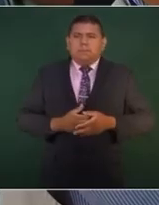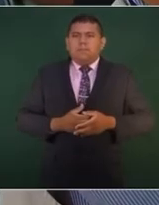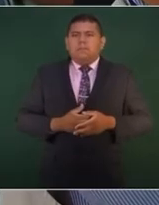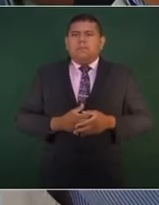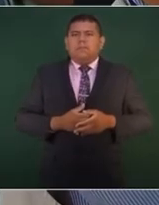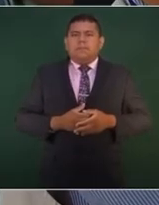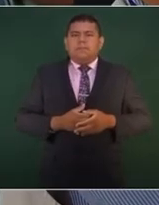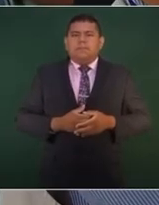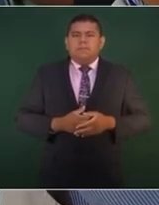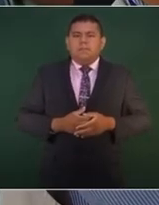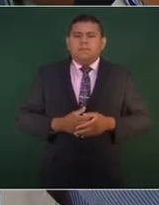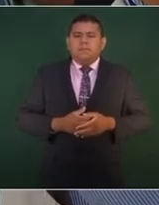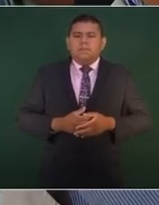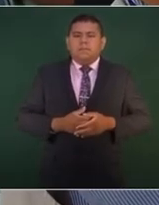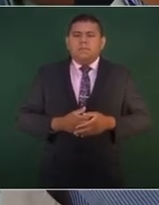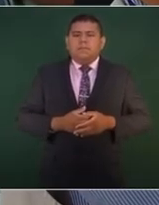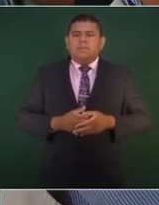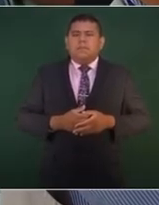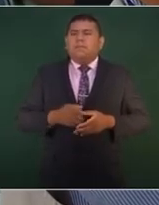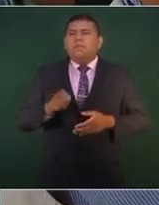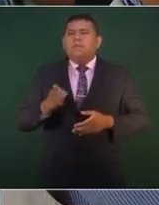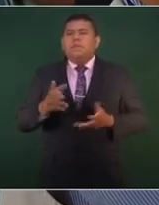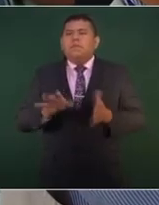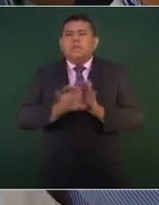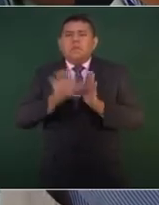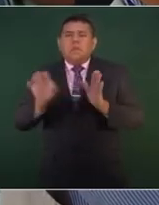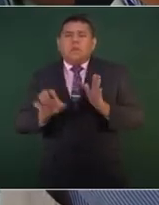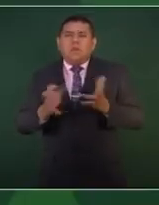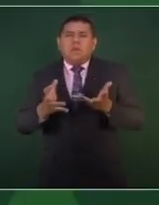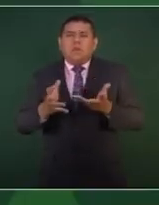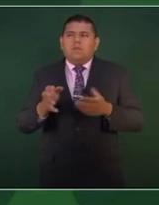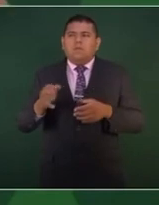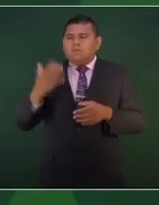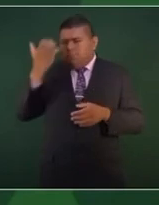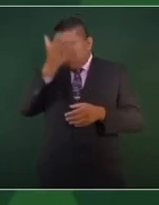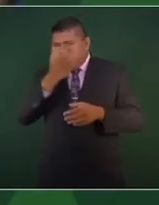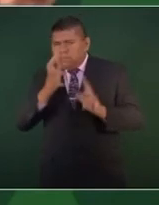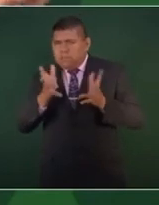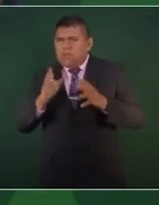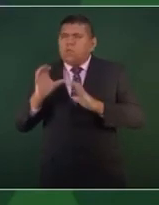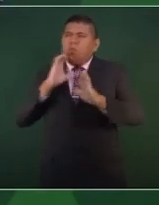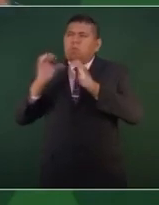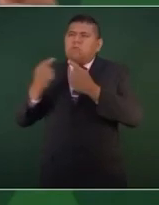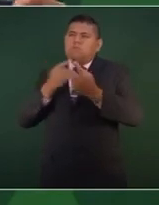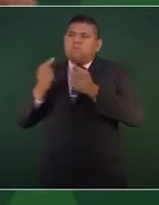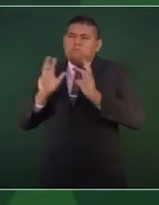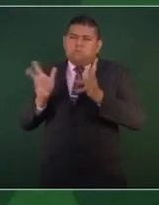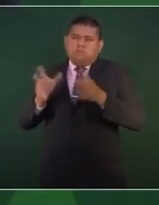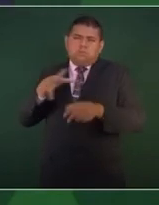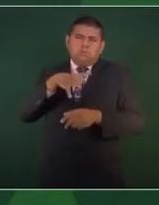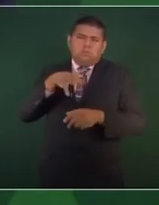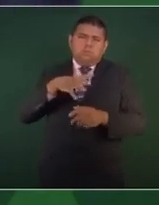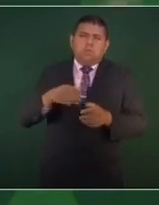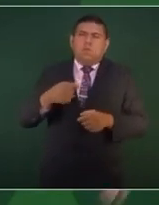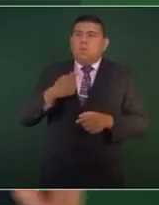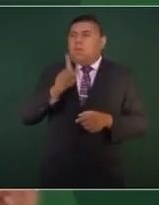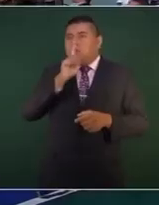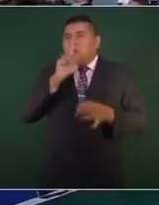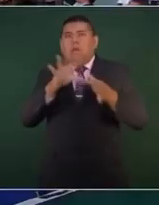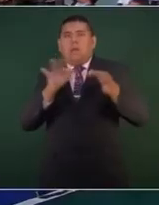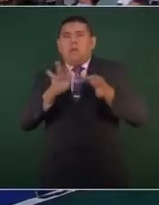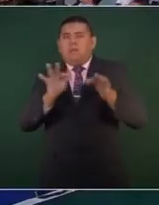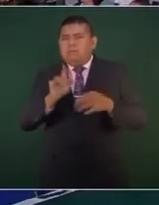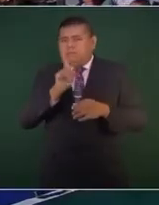que lo están revisando y hay comunicación, no puedo decir más.